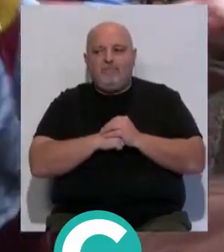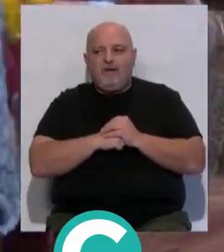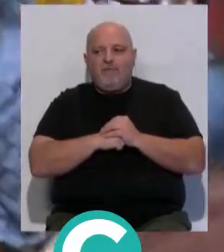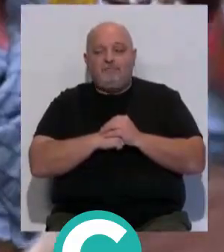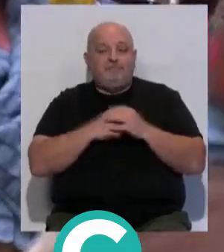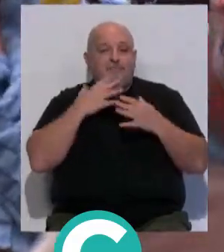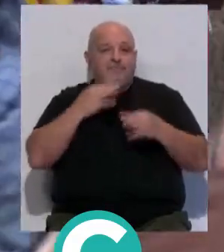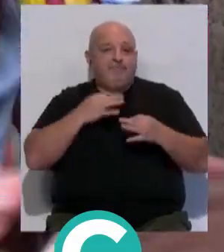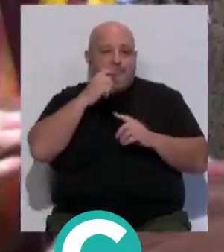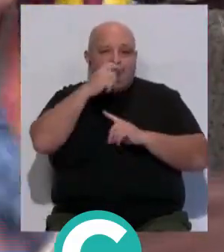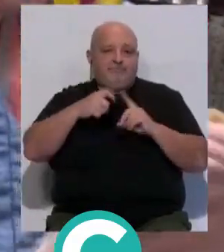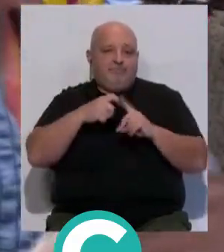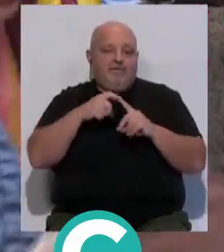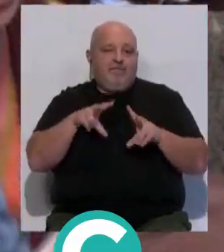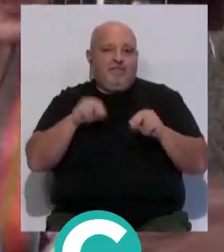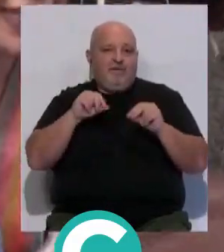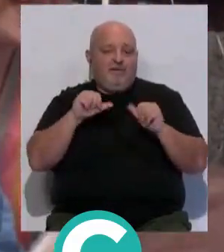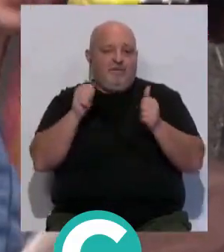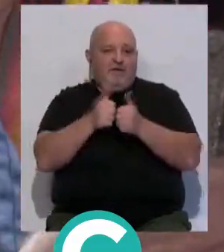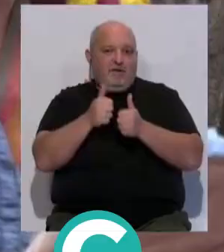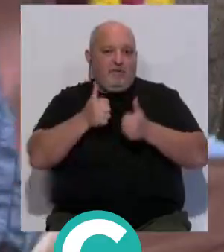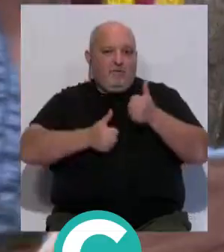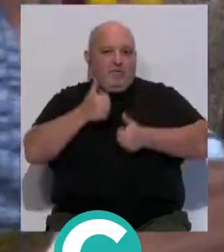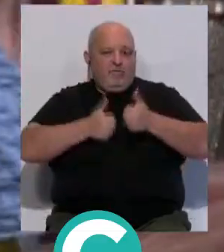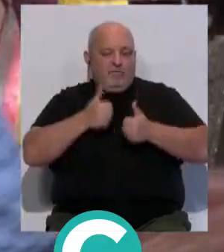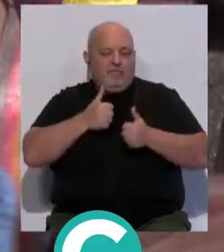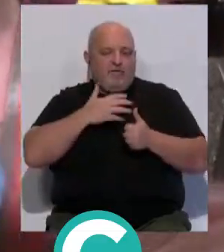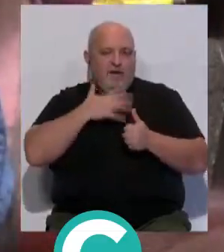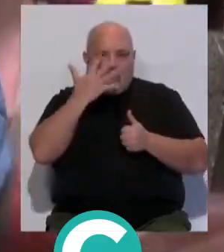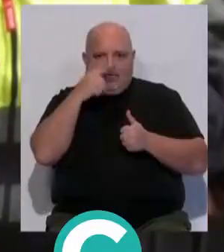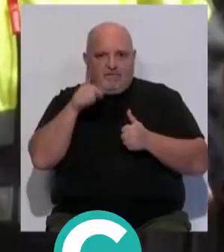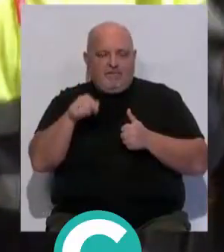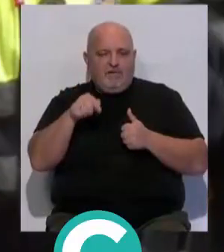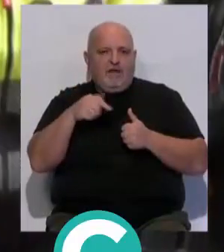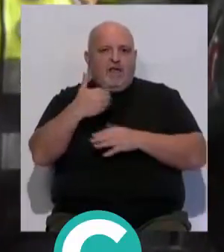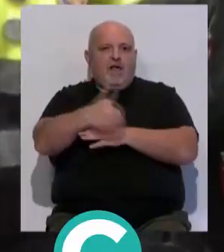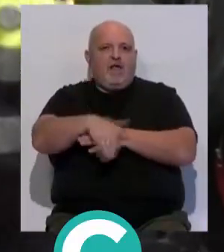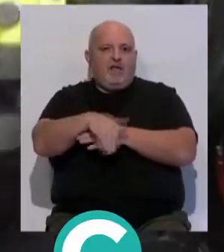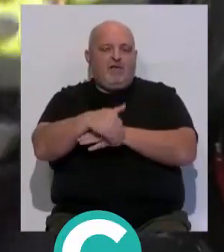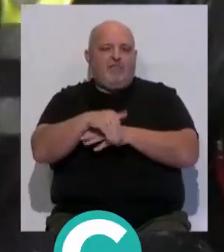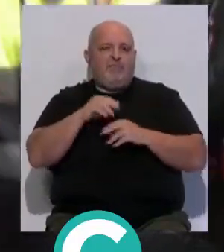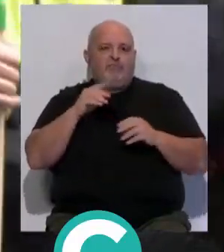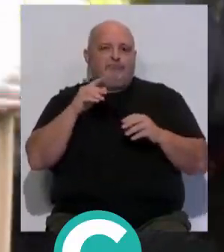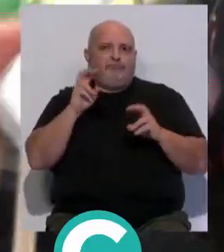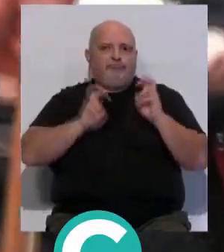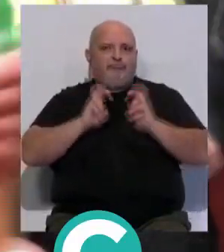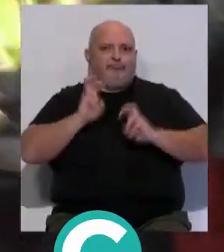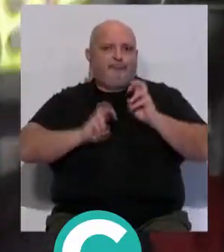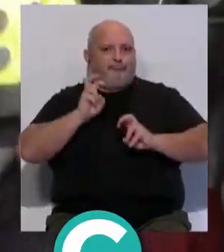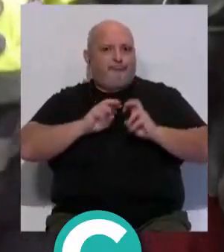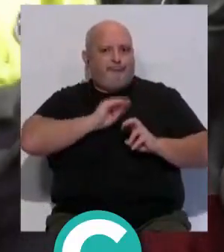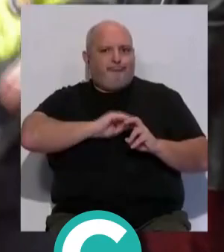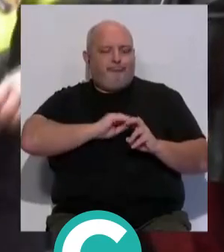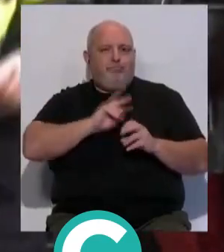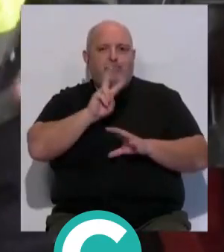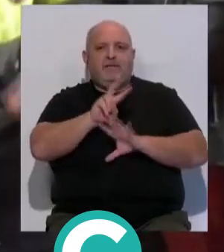Como cada año tras la final del concurso oficial de agrupaciones carnavalescas, las calles de Cádiz reclaman su sitio. Así